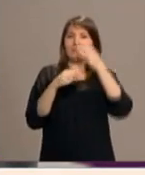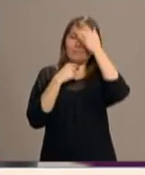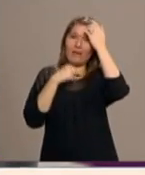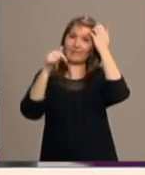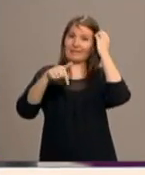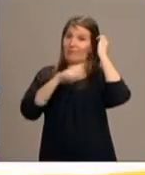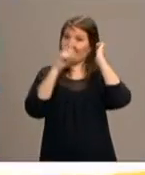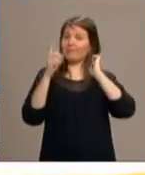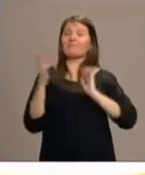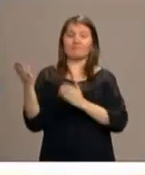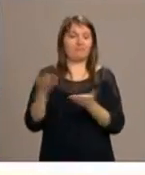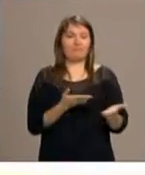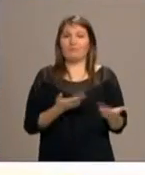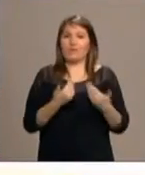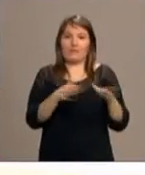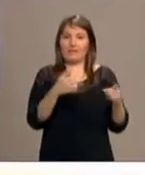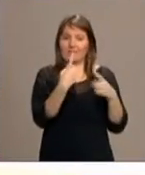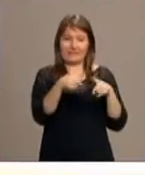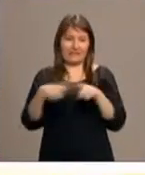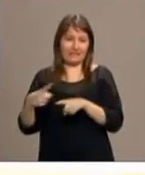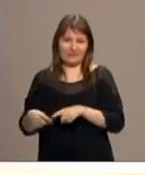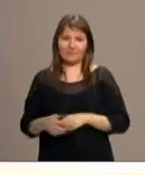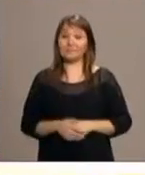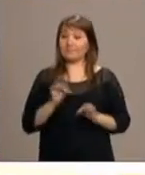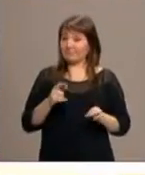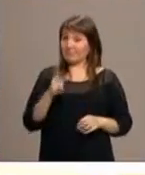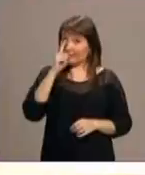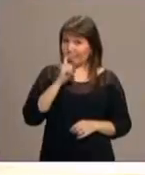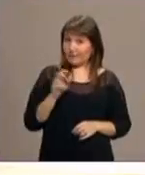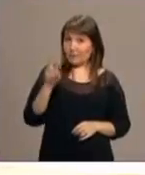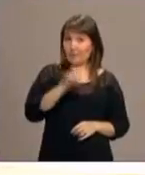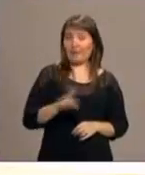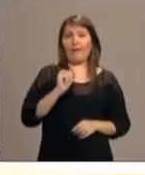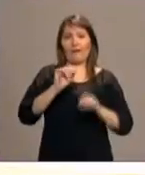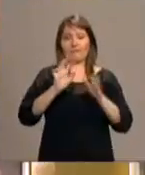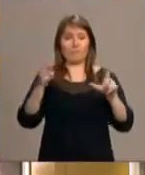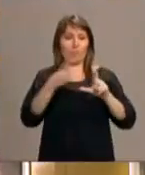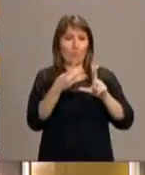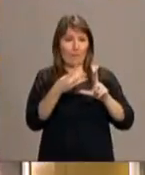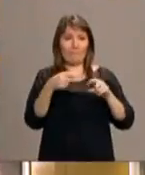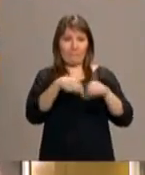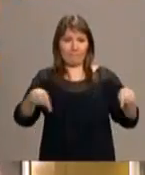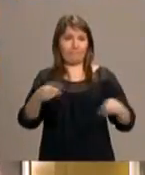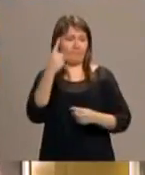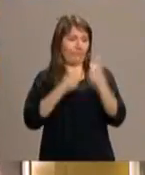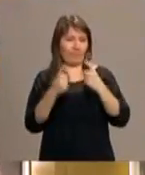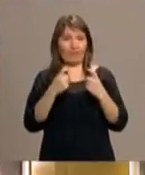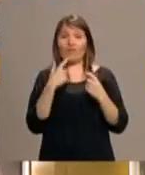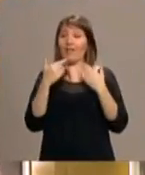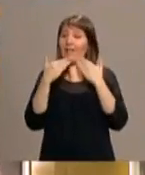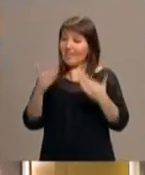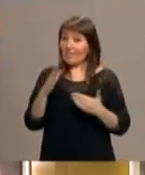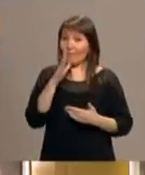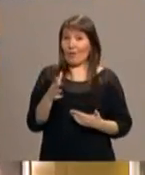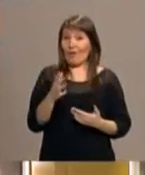también. Pues tienen todos estos actos, ya lo decíamos, en www.archimadrid.org los pueden consultar. Manuel, gracias por hacernos fácil,